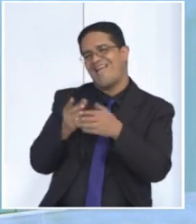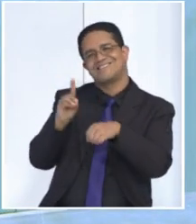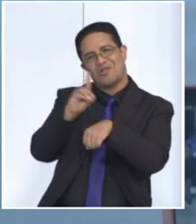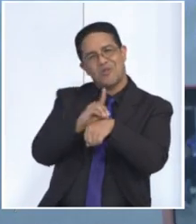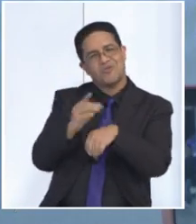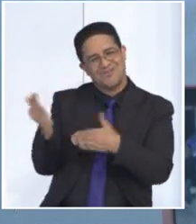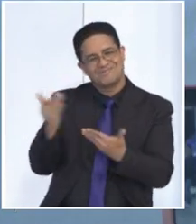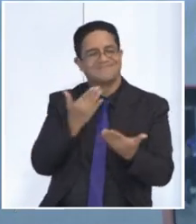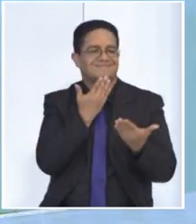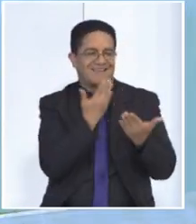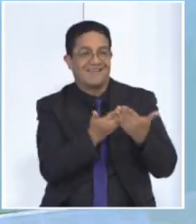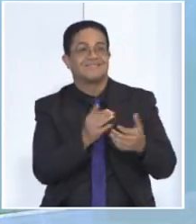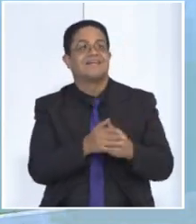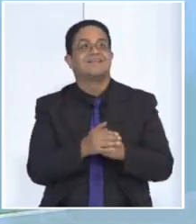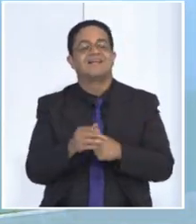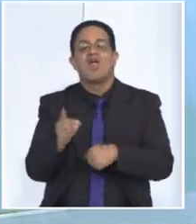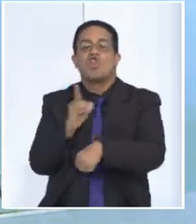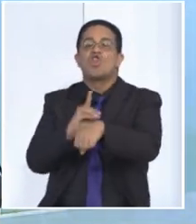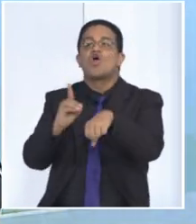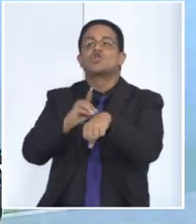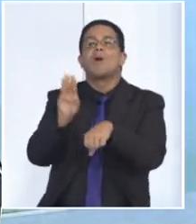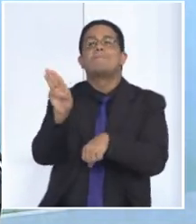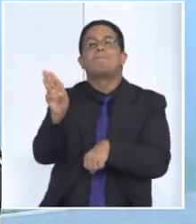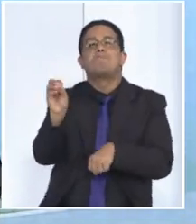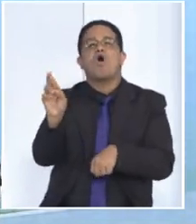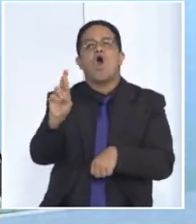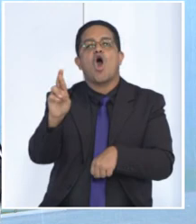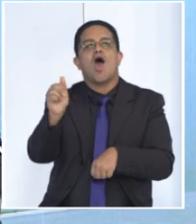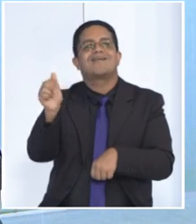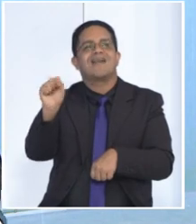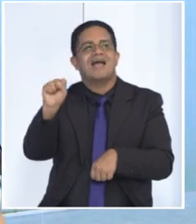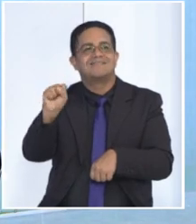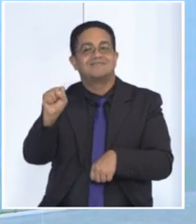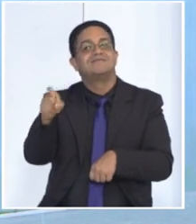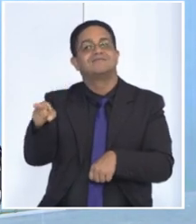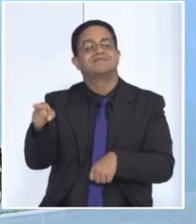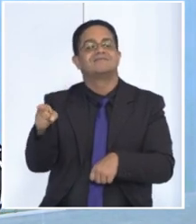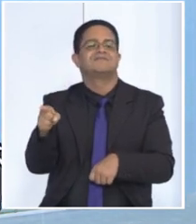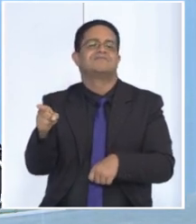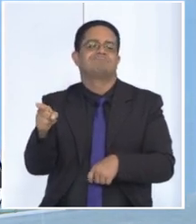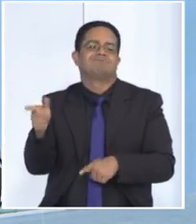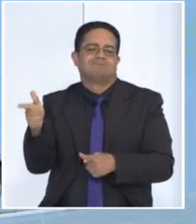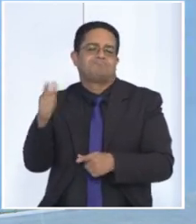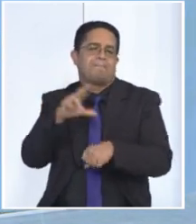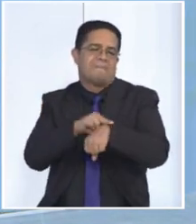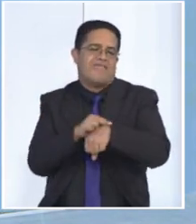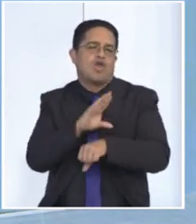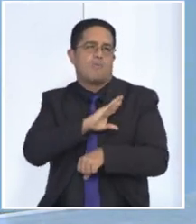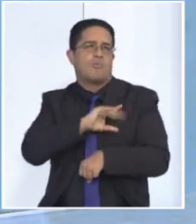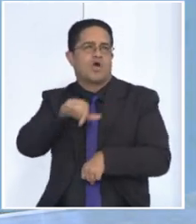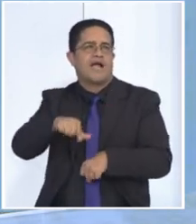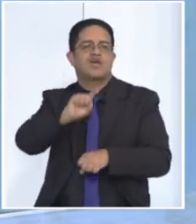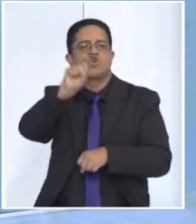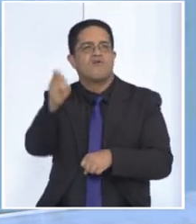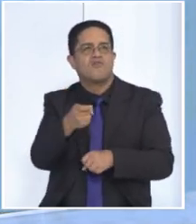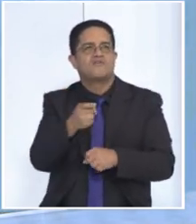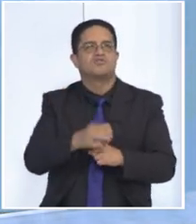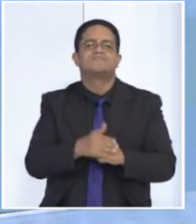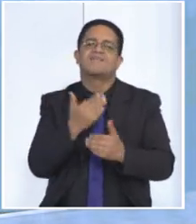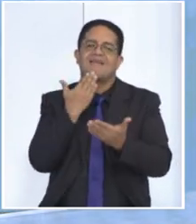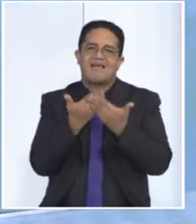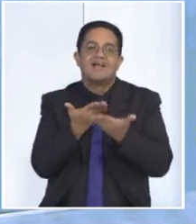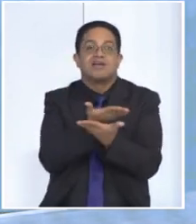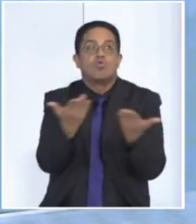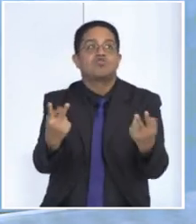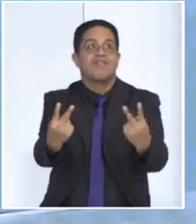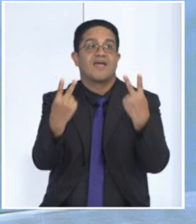acompañarnos. Gracias, Daniel. Domingo Porras nos estuvo acompañando, nuestro nutricionista de Globovisión y además encargado del espacio en la tizana. Gracias a